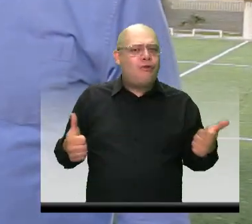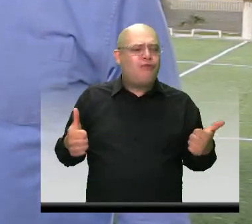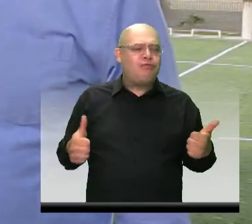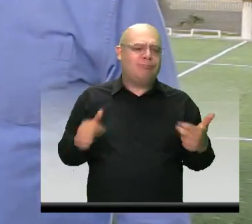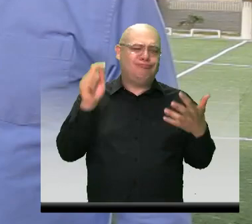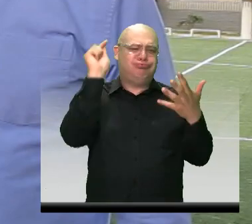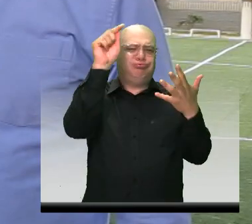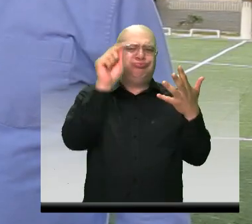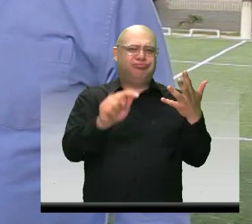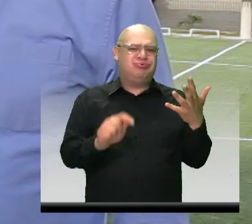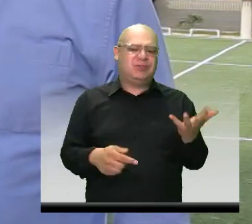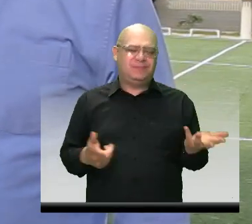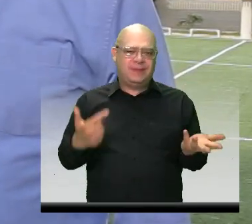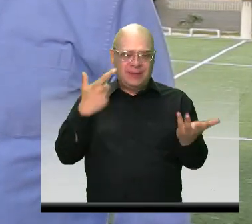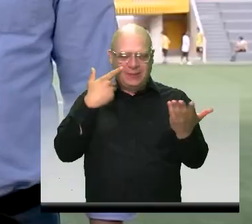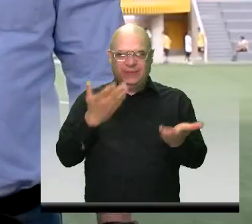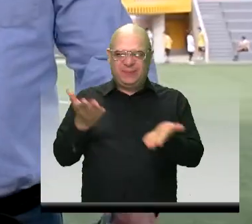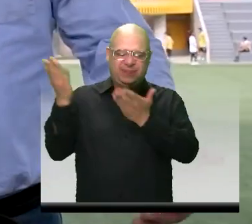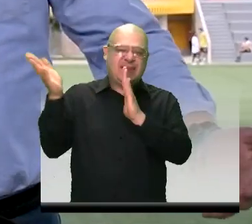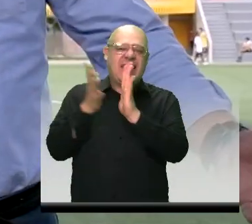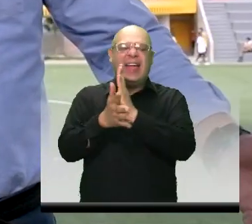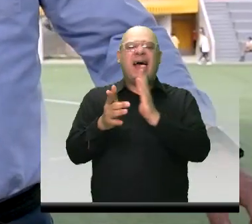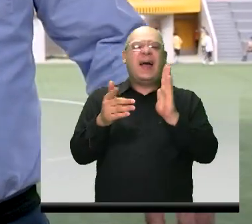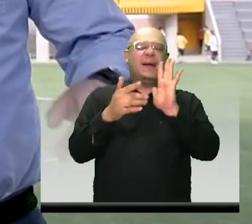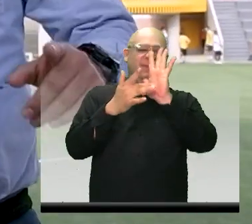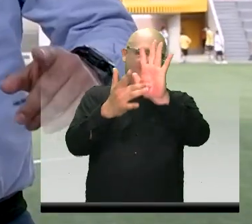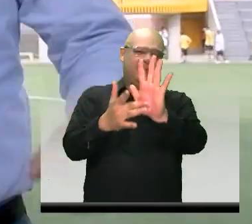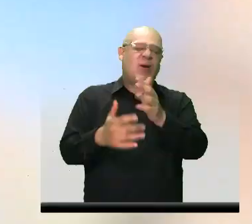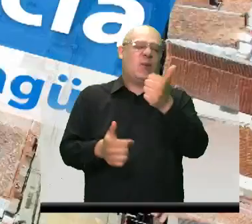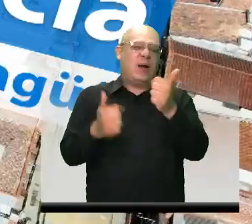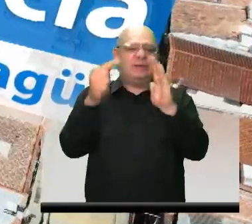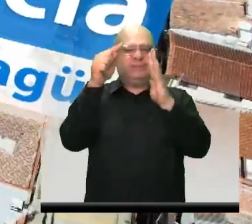alcalde, lo invito para que sigamos viendo nuestro programa. Vamos a verlo completo.